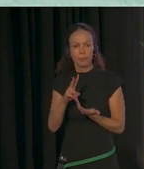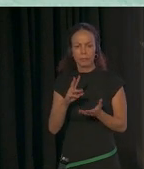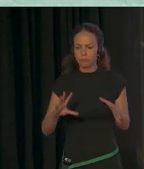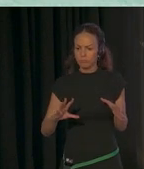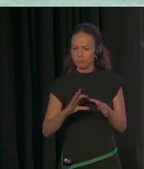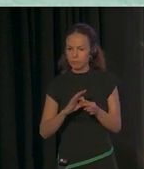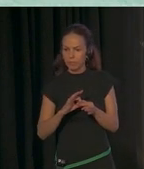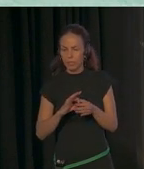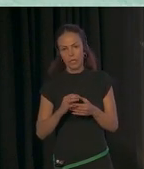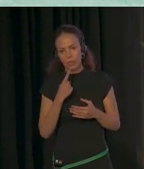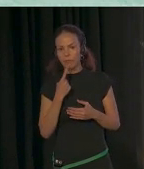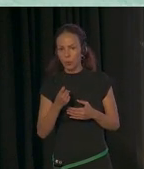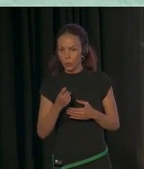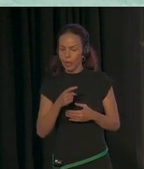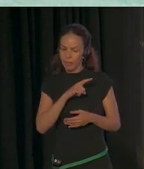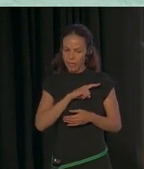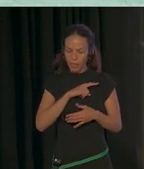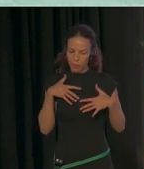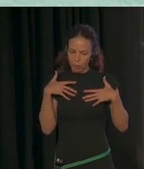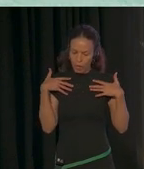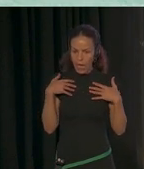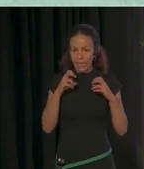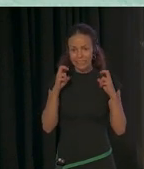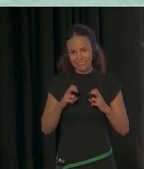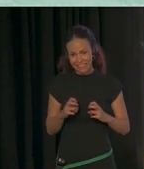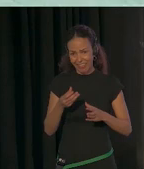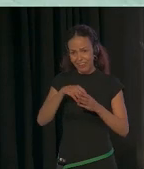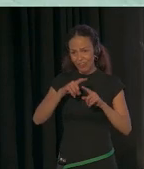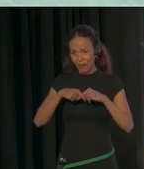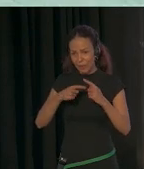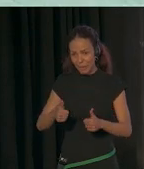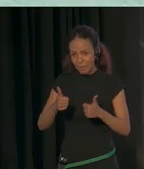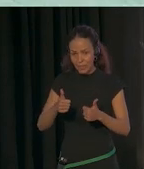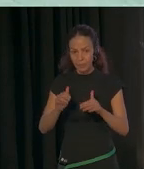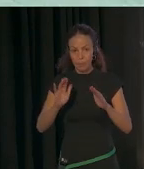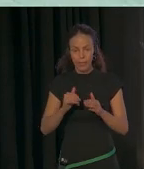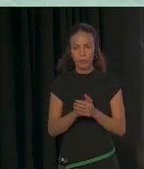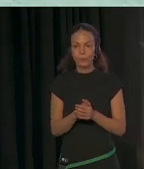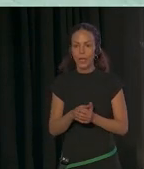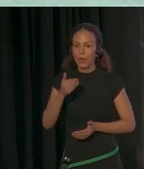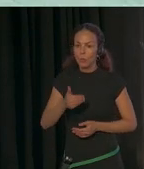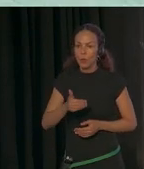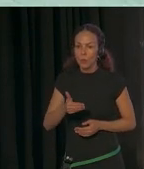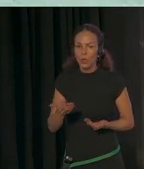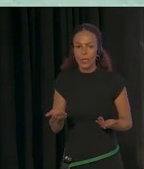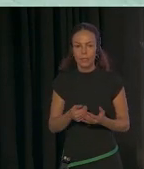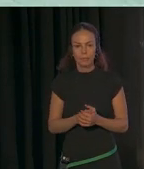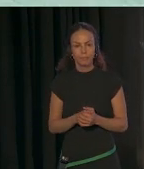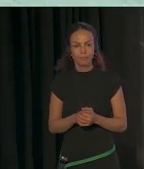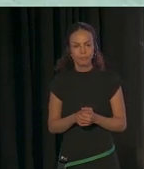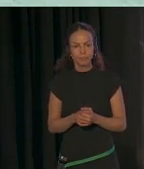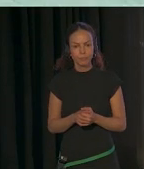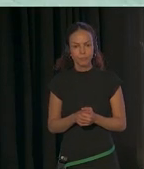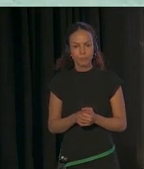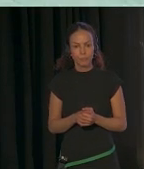a mayores dificultades emocionales y mayor estrés para las familias. Pero es muy importante que no es porque haya nada